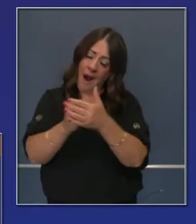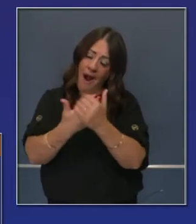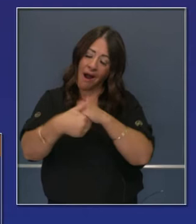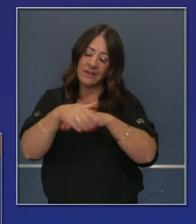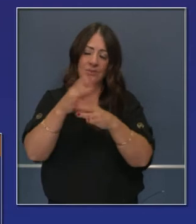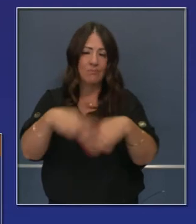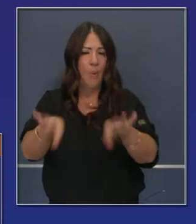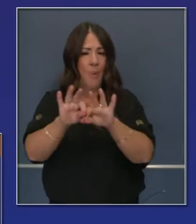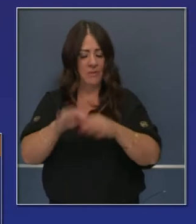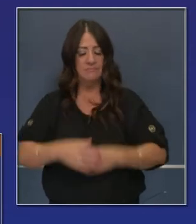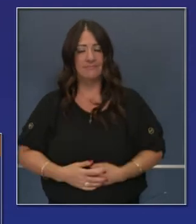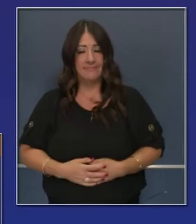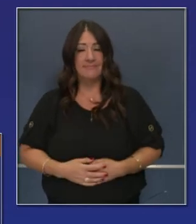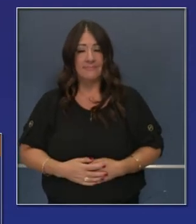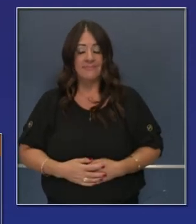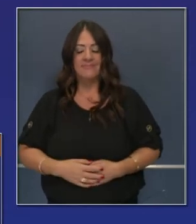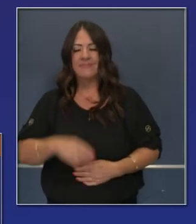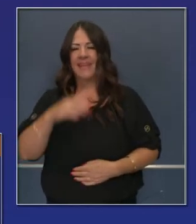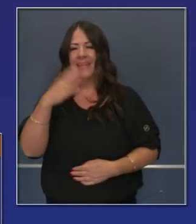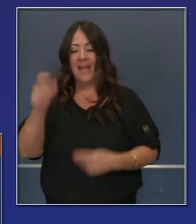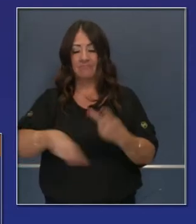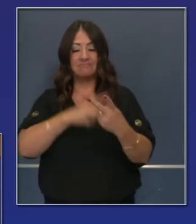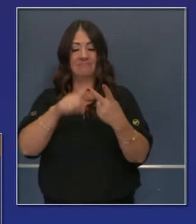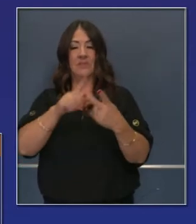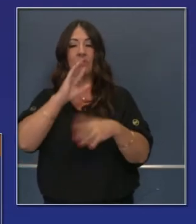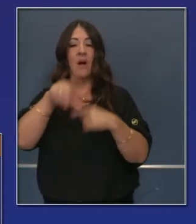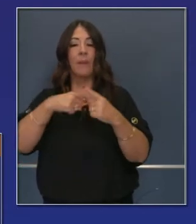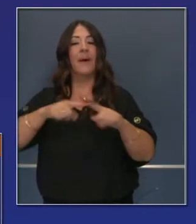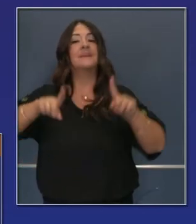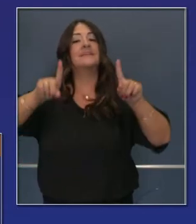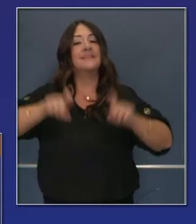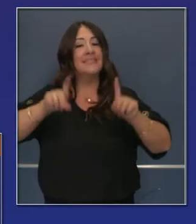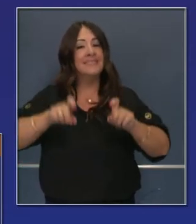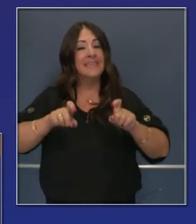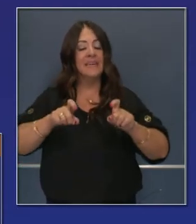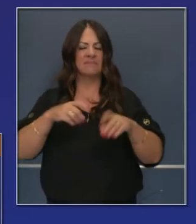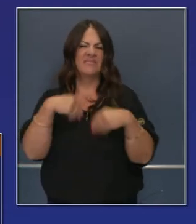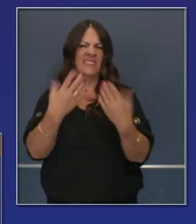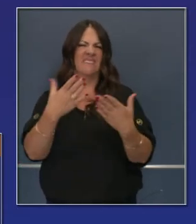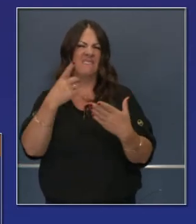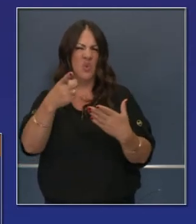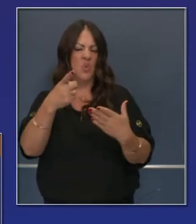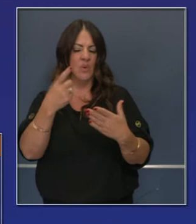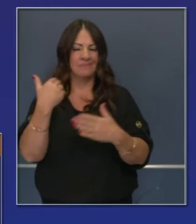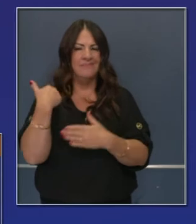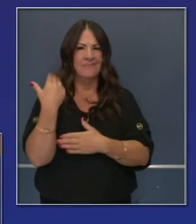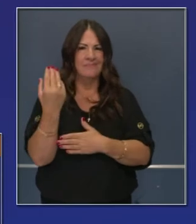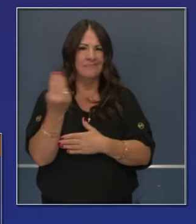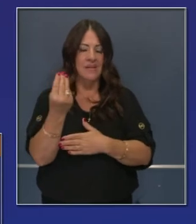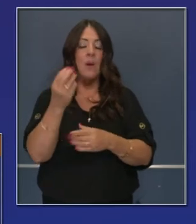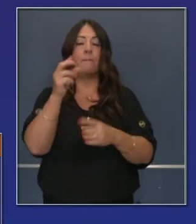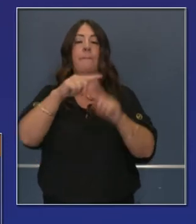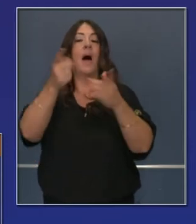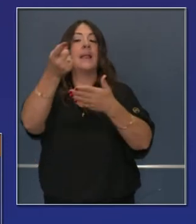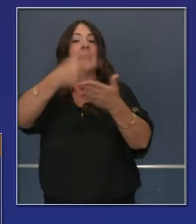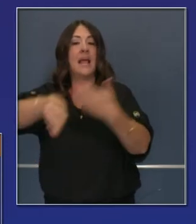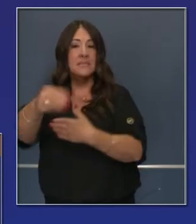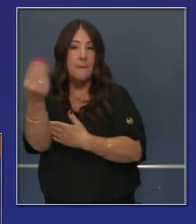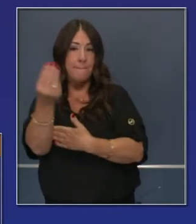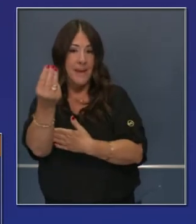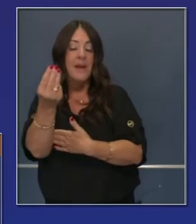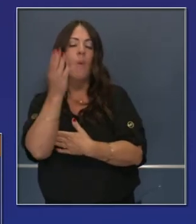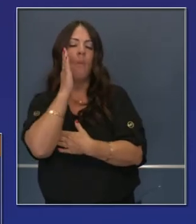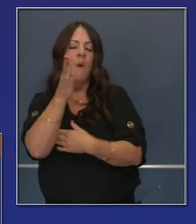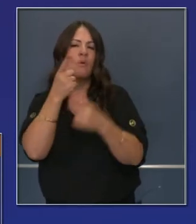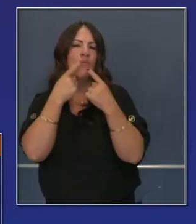Otra cosa más que es crítica son las pruebas. Y el lunes, y esta es una prevista del